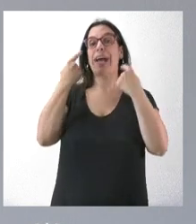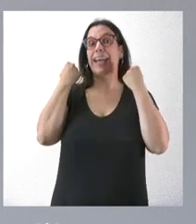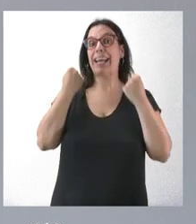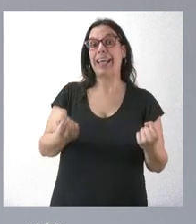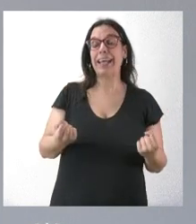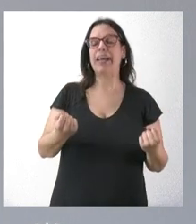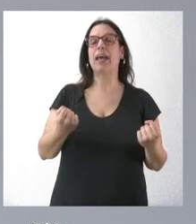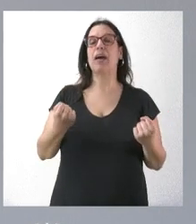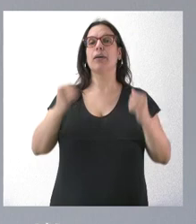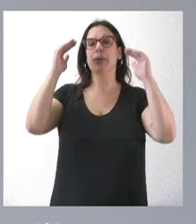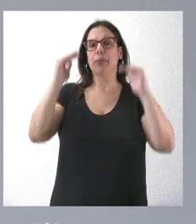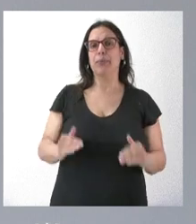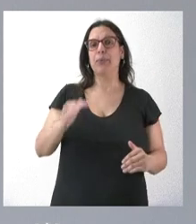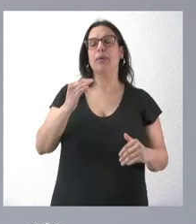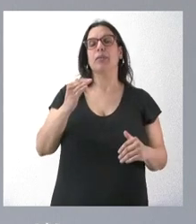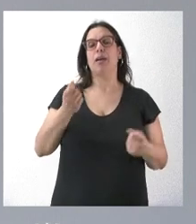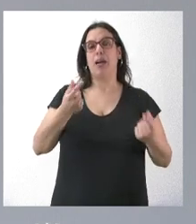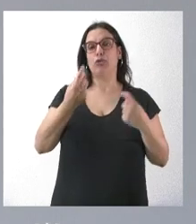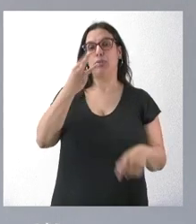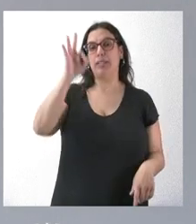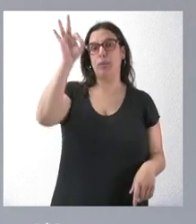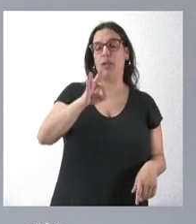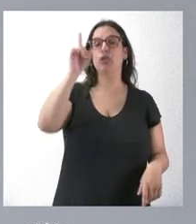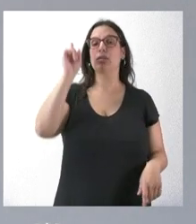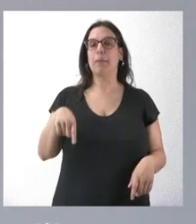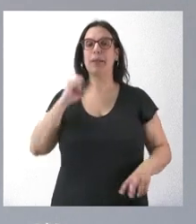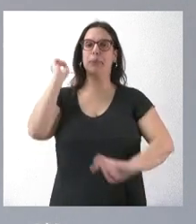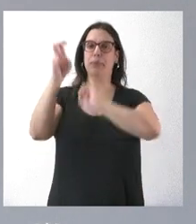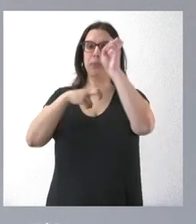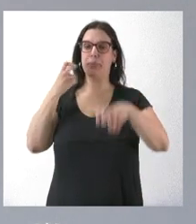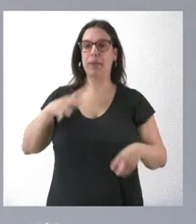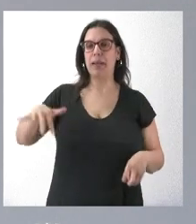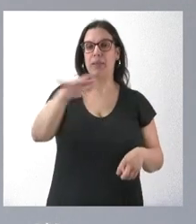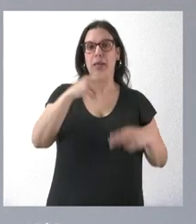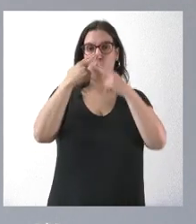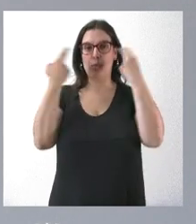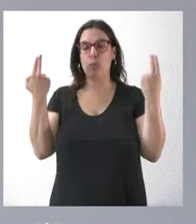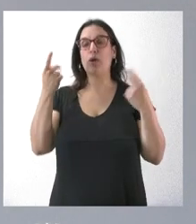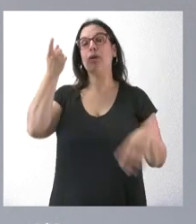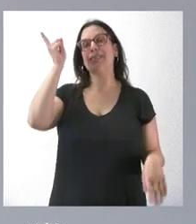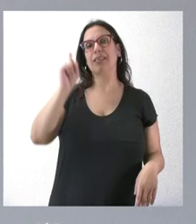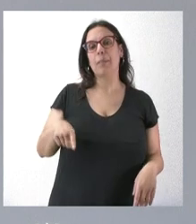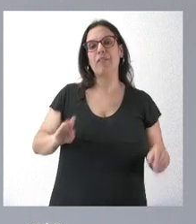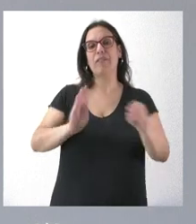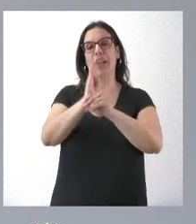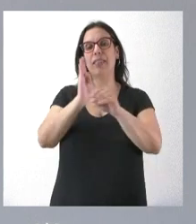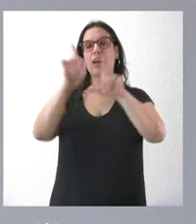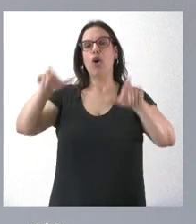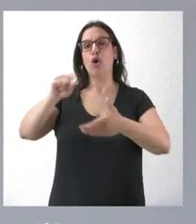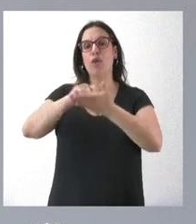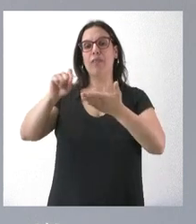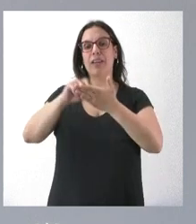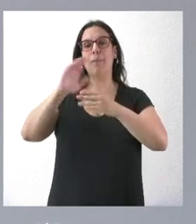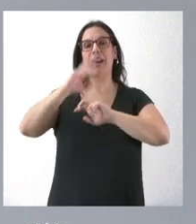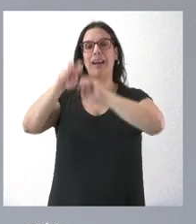renovable en un 30%. Se pretende también la regeneración urbana de los espacios públicos y también financiar las oficinas de rehabilitación